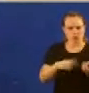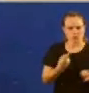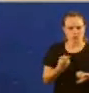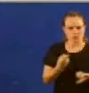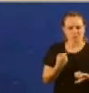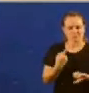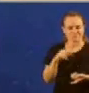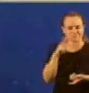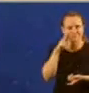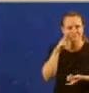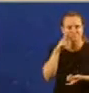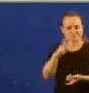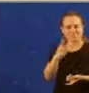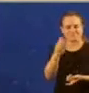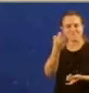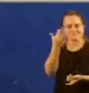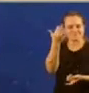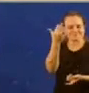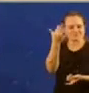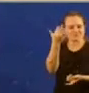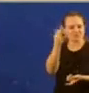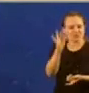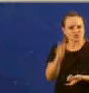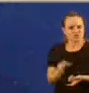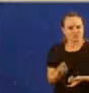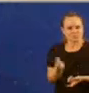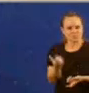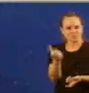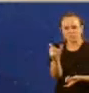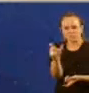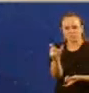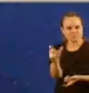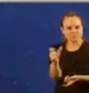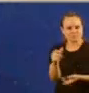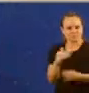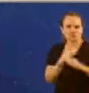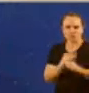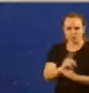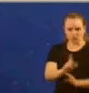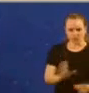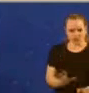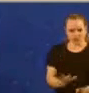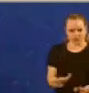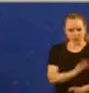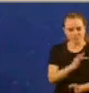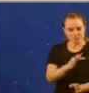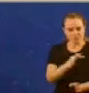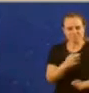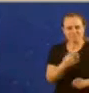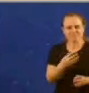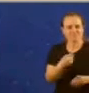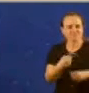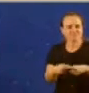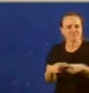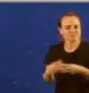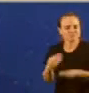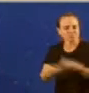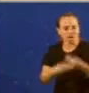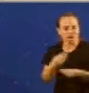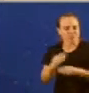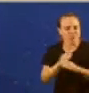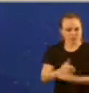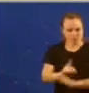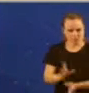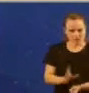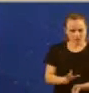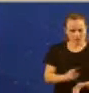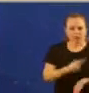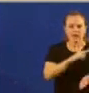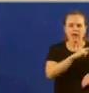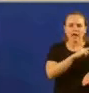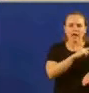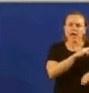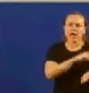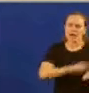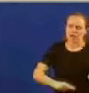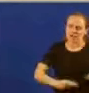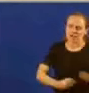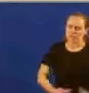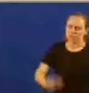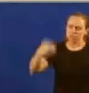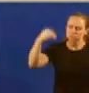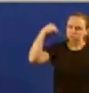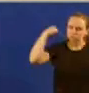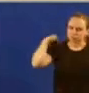económica moi insuficiente e acción sin alcance. Galicia conta, como ben saben vostedes, competencias con competencias